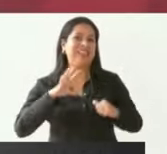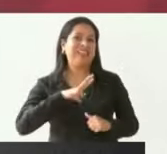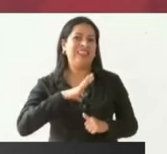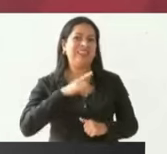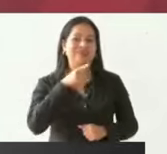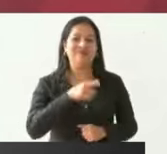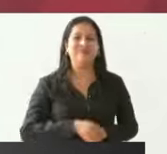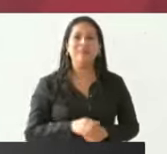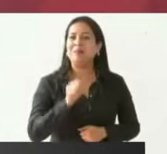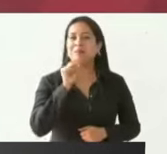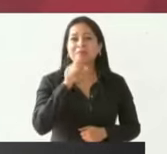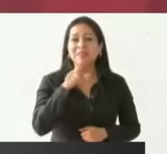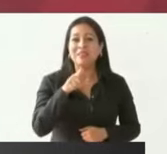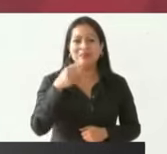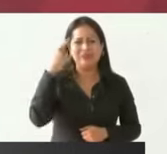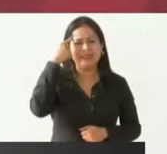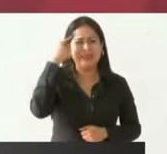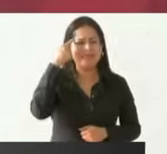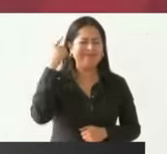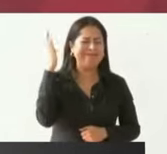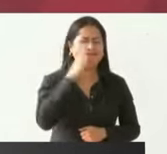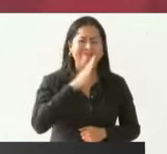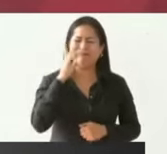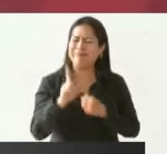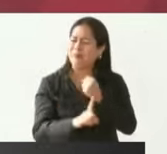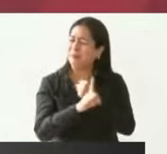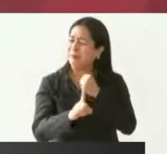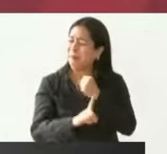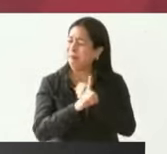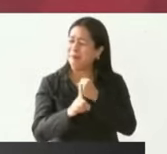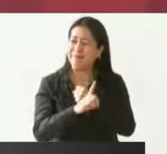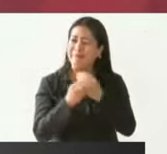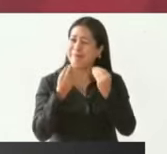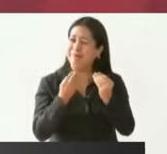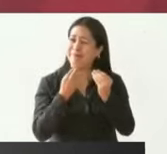que también me ha sacado un poco de canas.